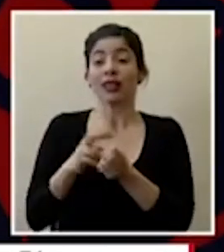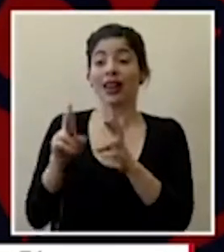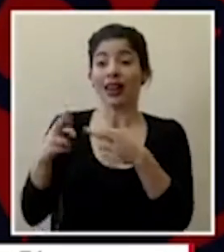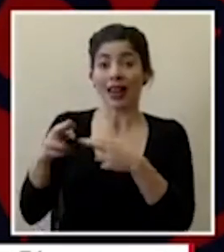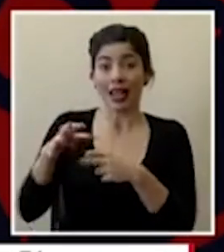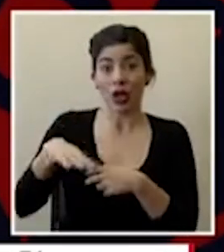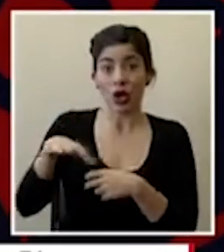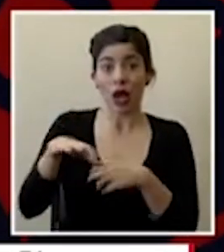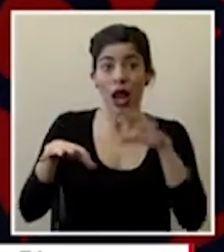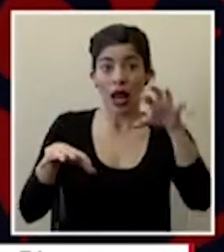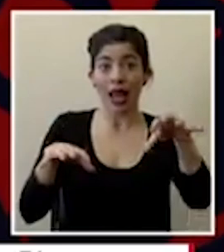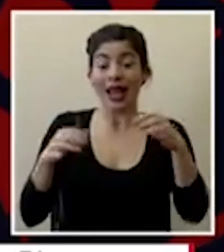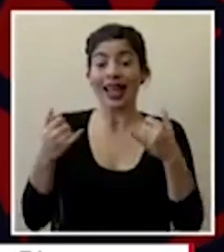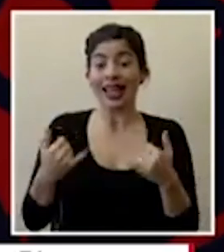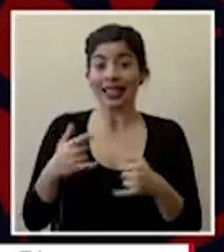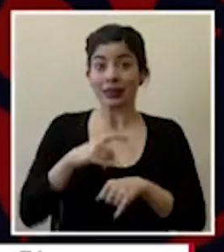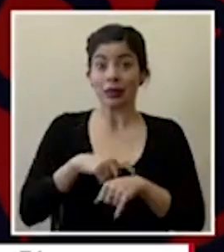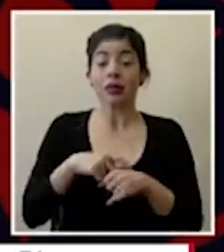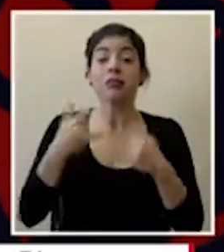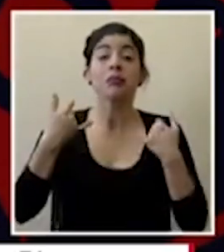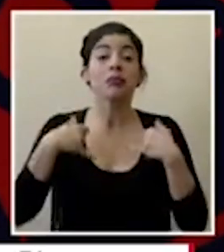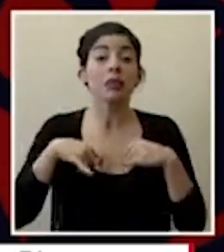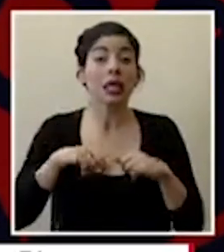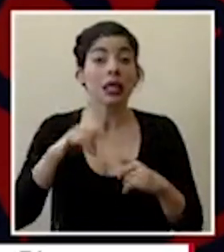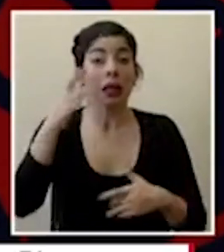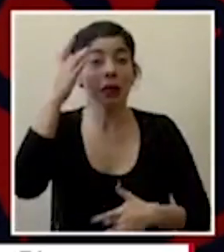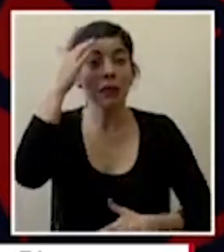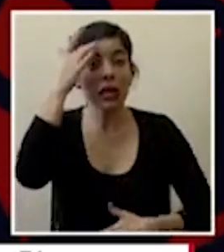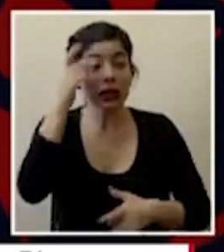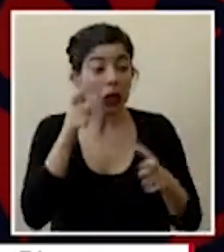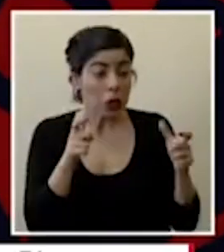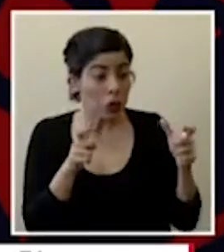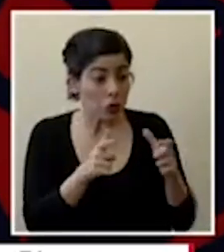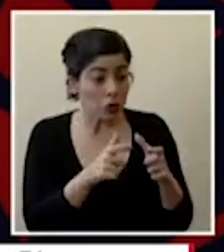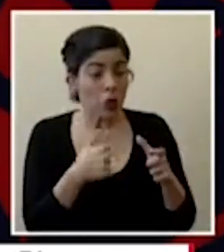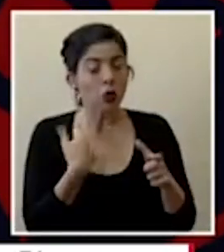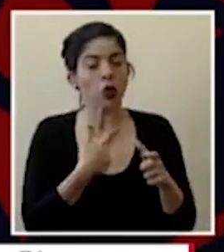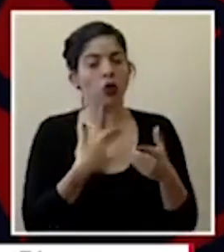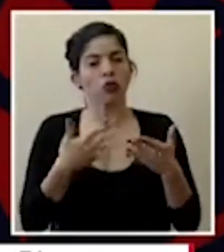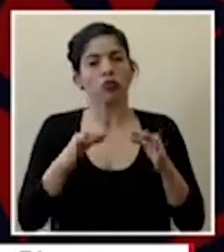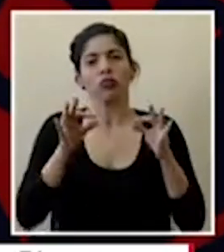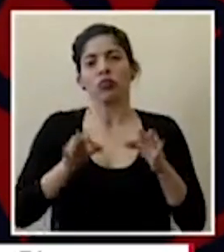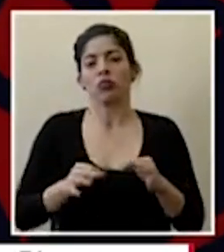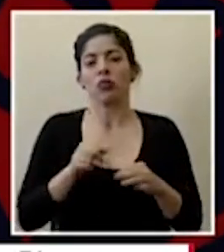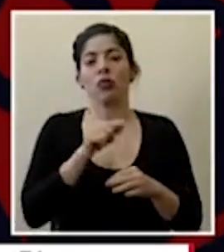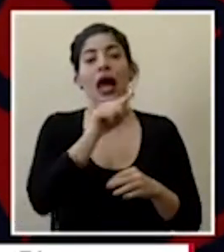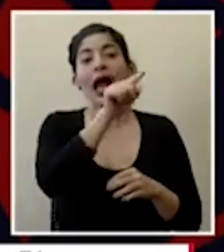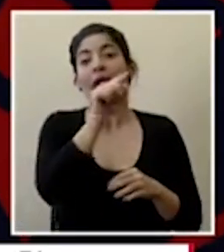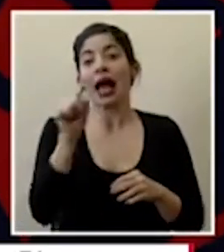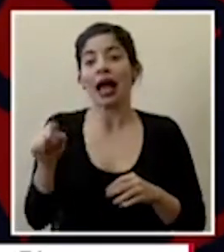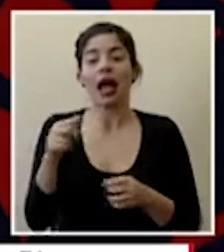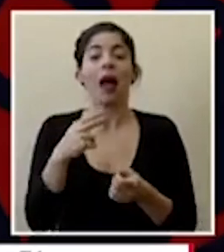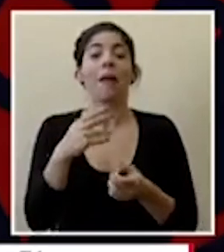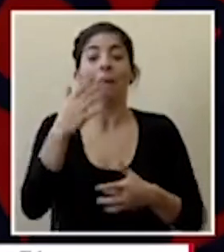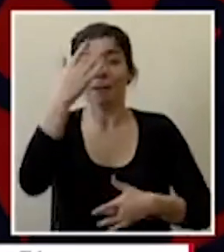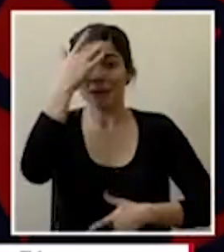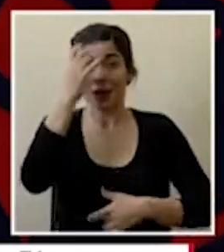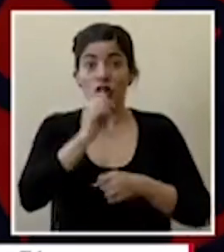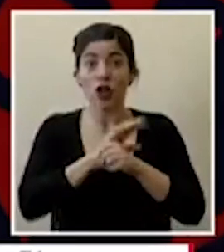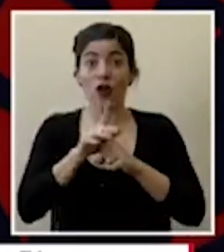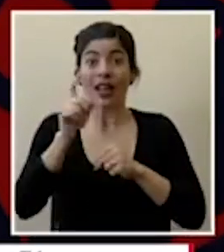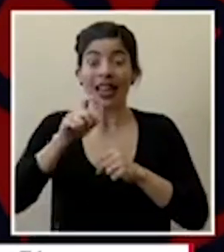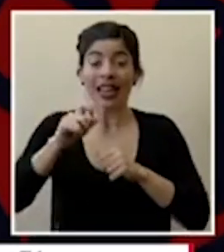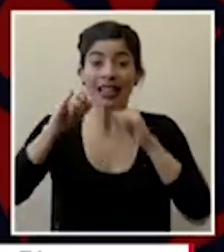por el momento mientras la cantidad de pacientes no sea muy alta hemos definido que no van a manejar pacientes cobit que requieran